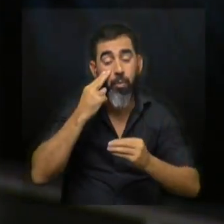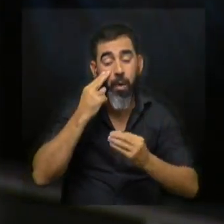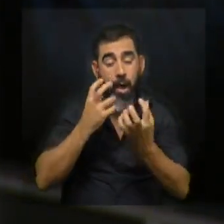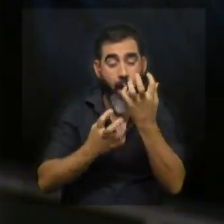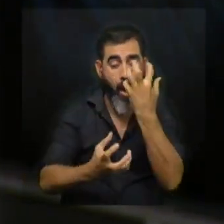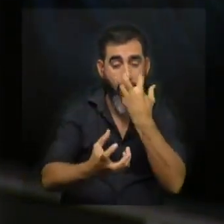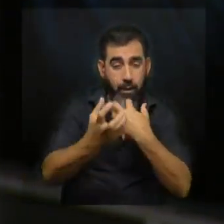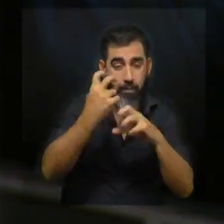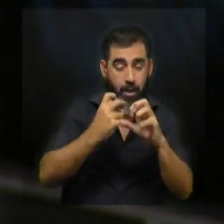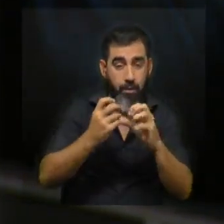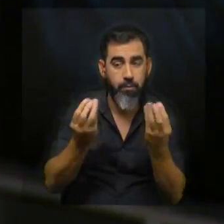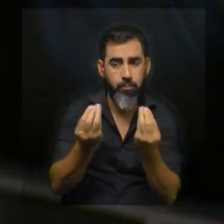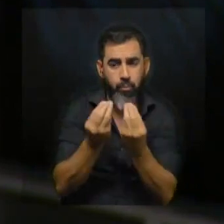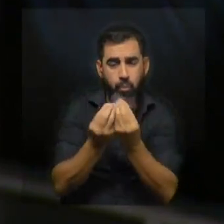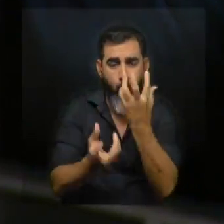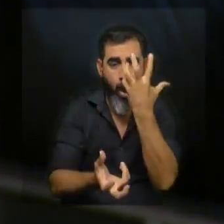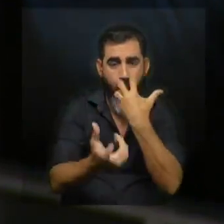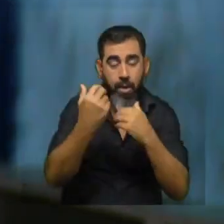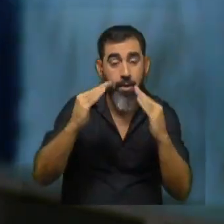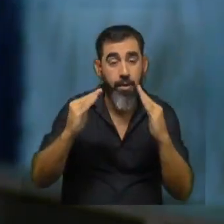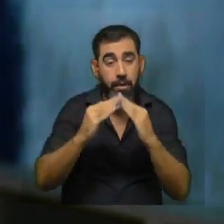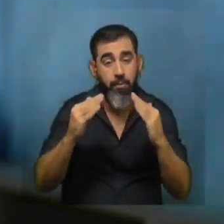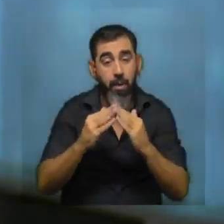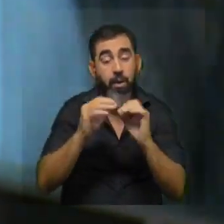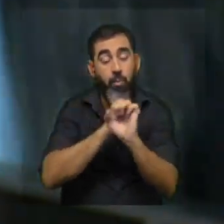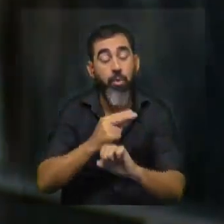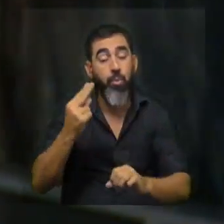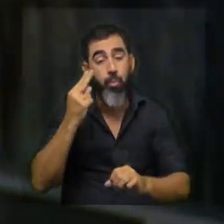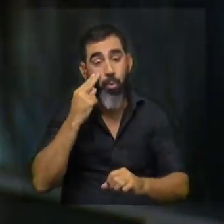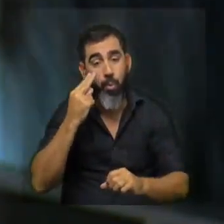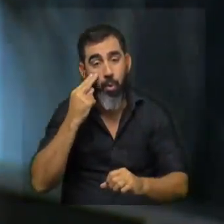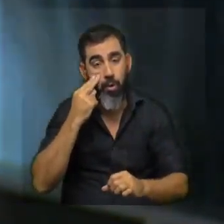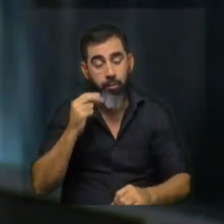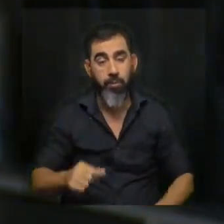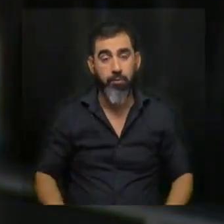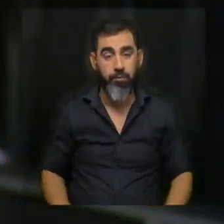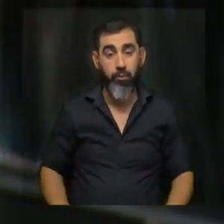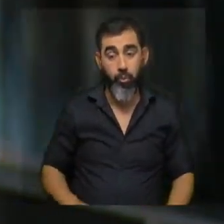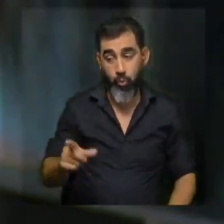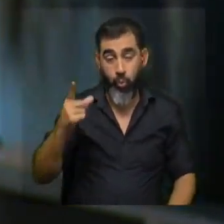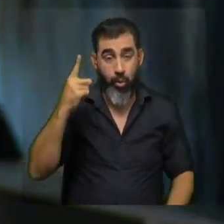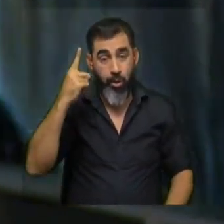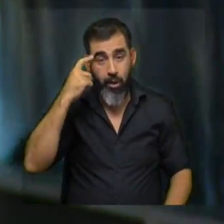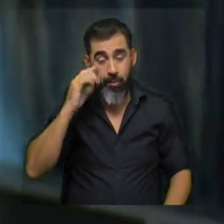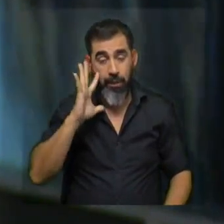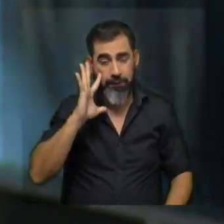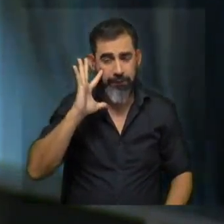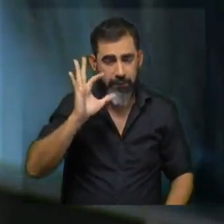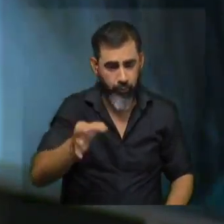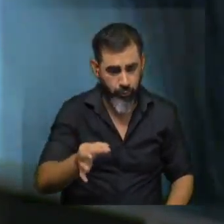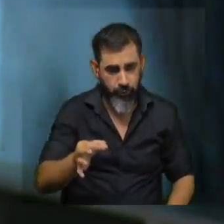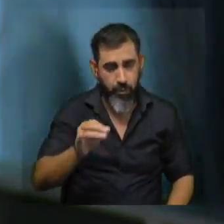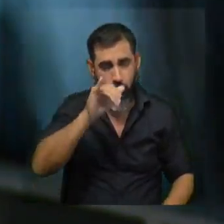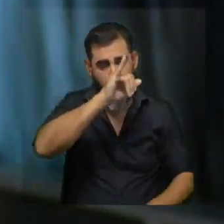alta densidad de animales en los hogares que puede generar problemas en tu experiencia cotidiana ¿notas que en